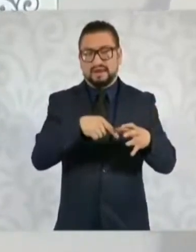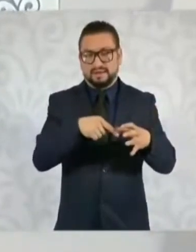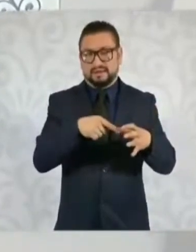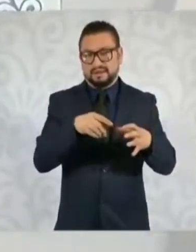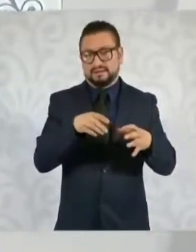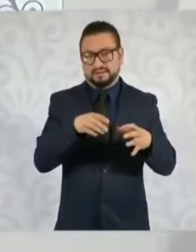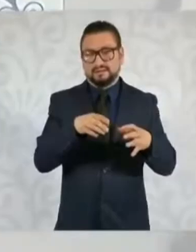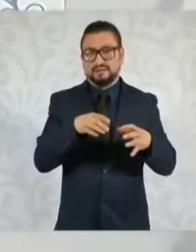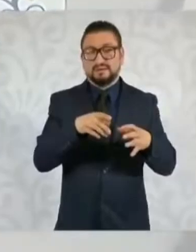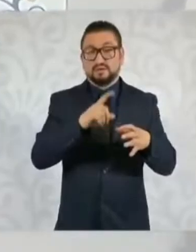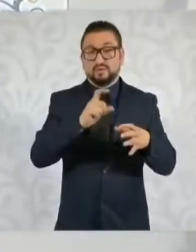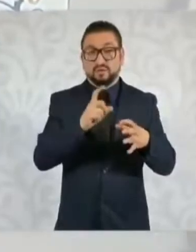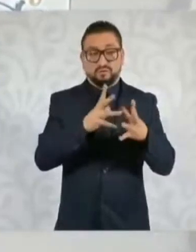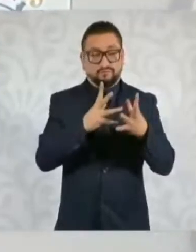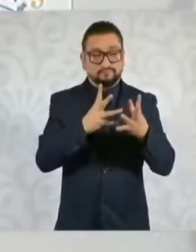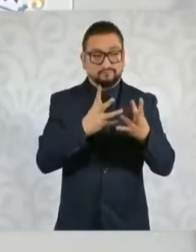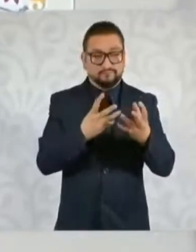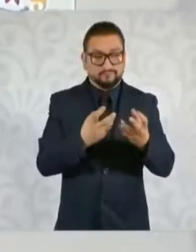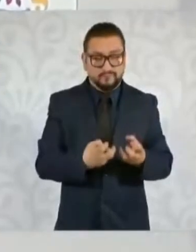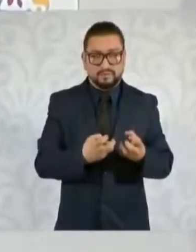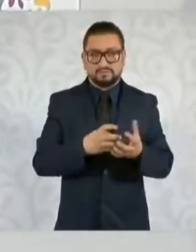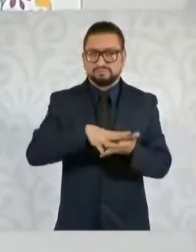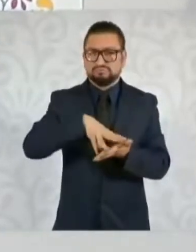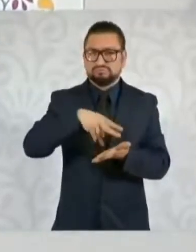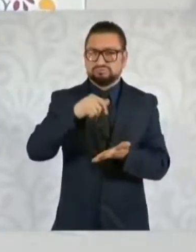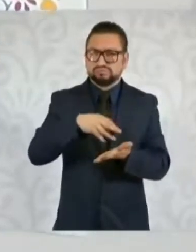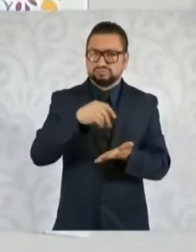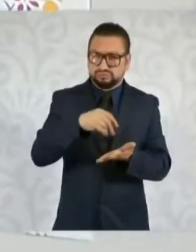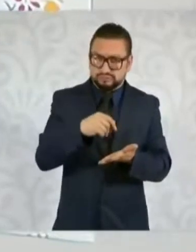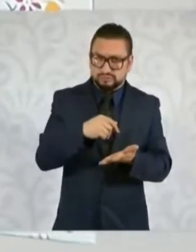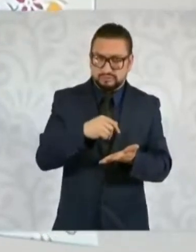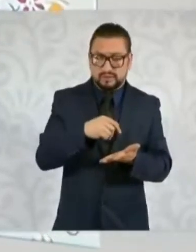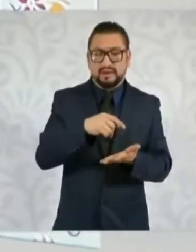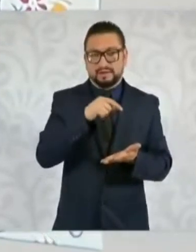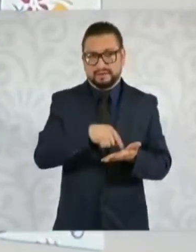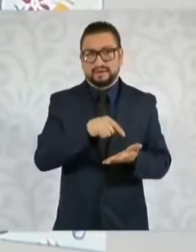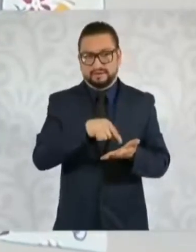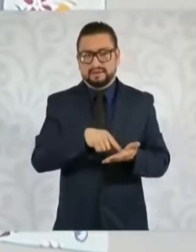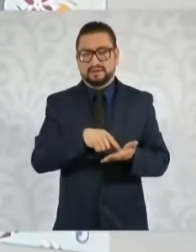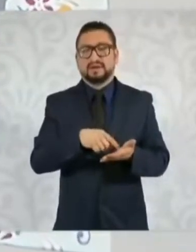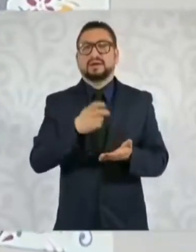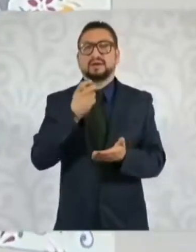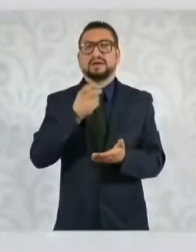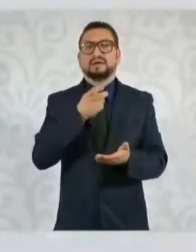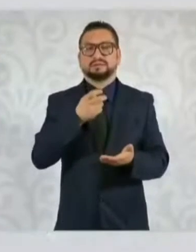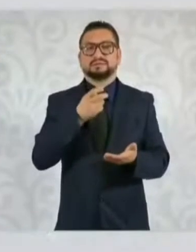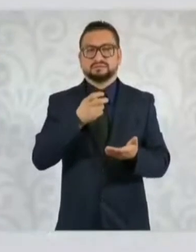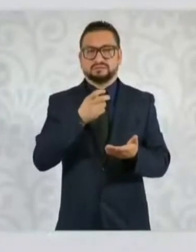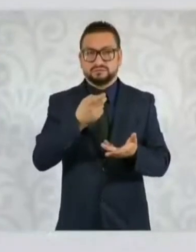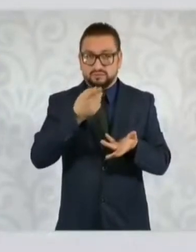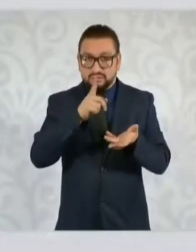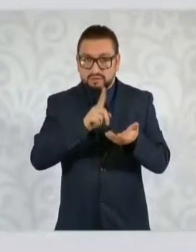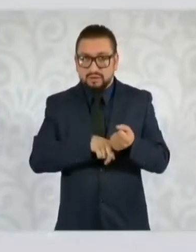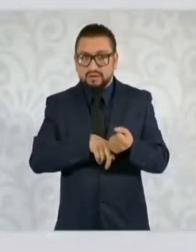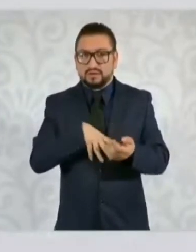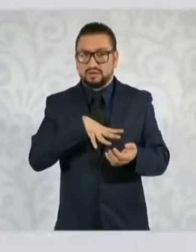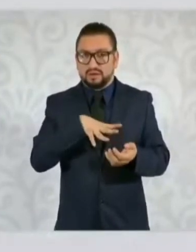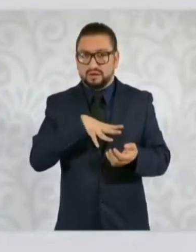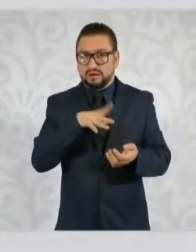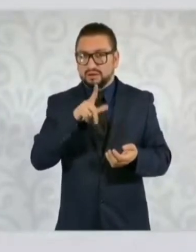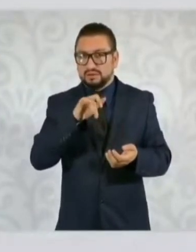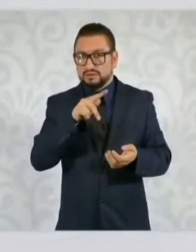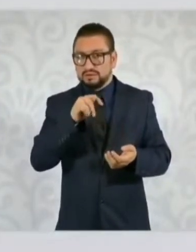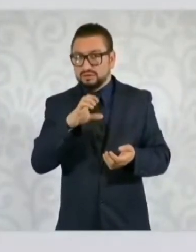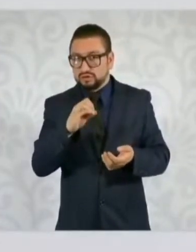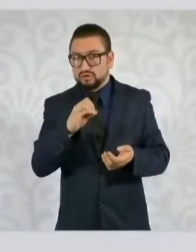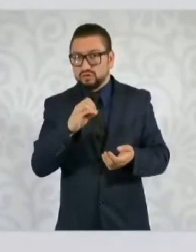Cuando se seca, pues es como polvo. Entonces, el que haya litio en las arcillas